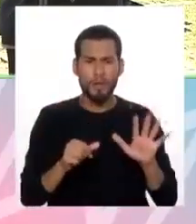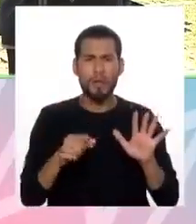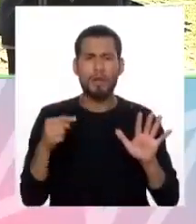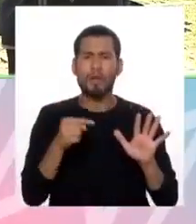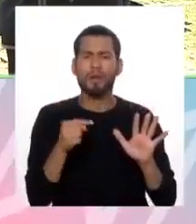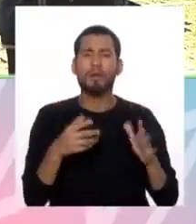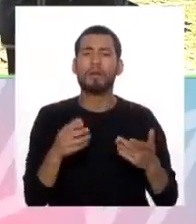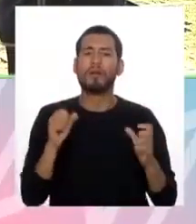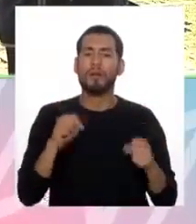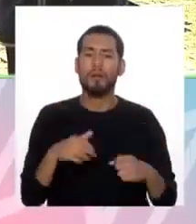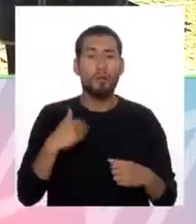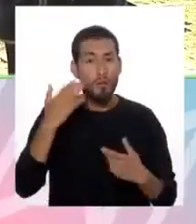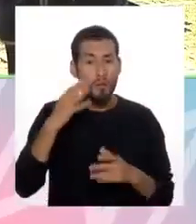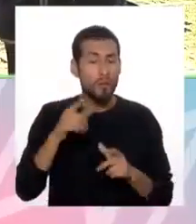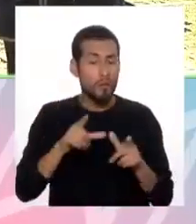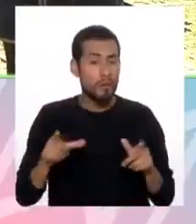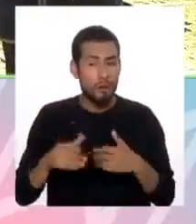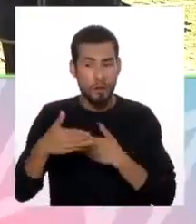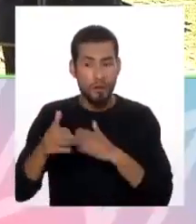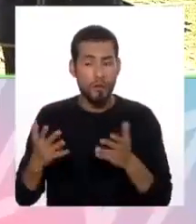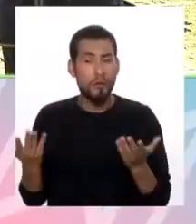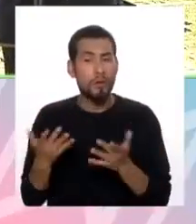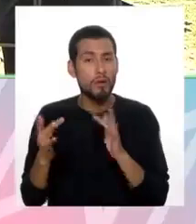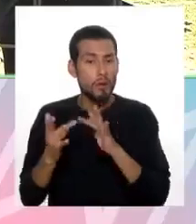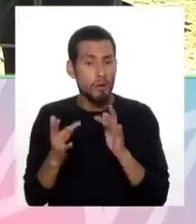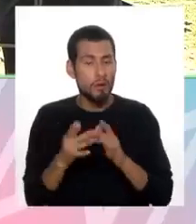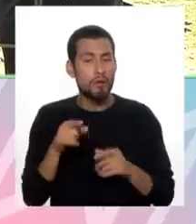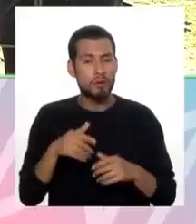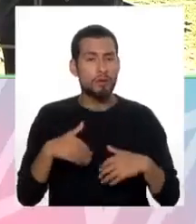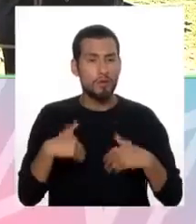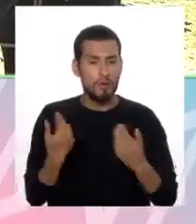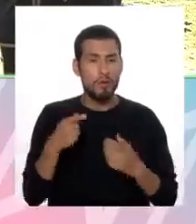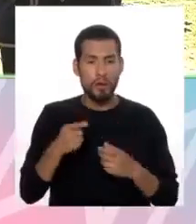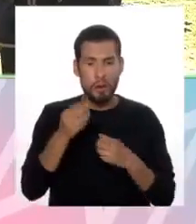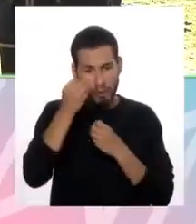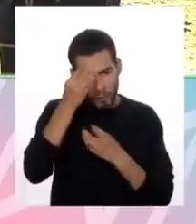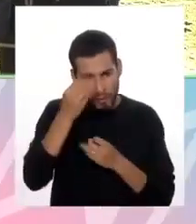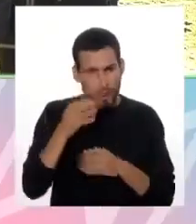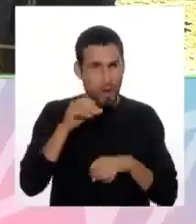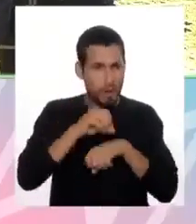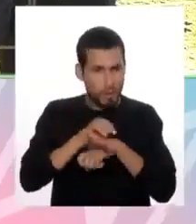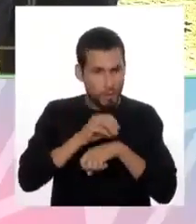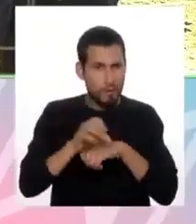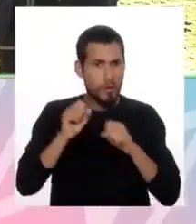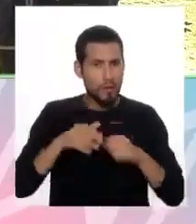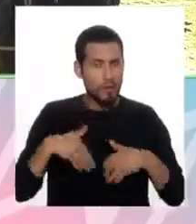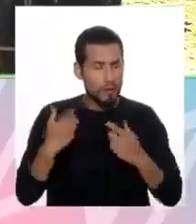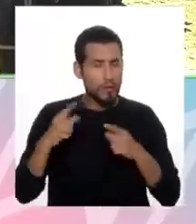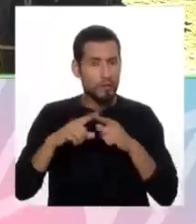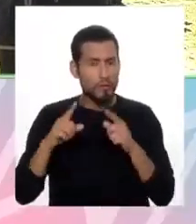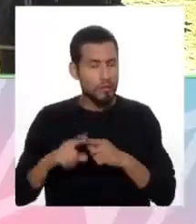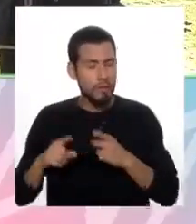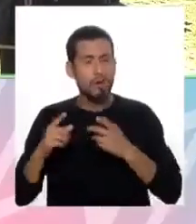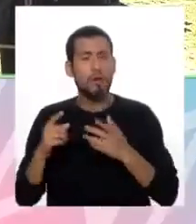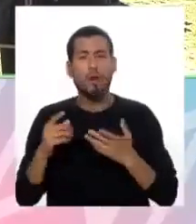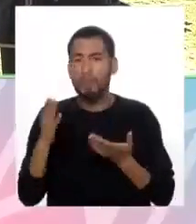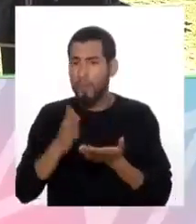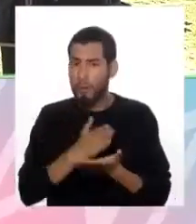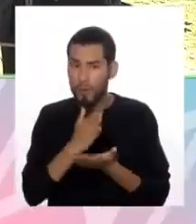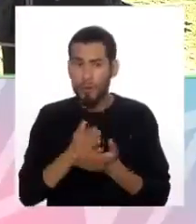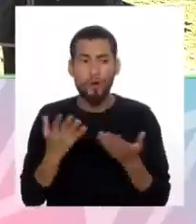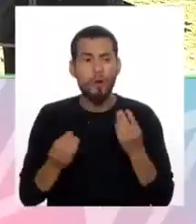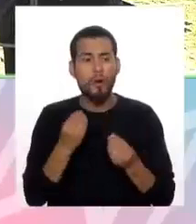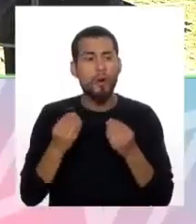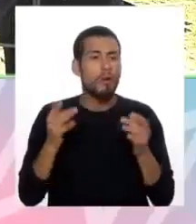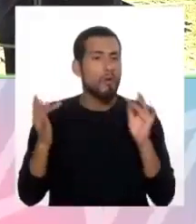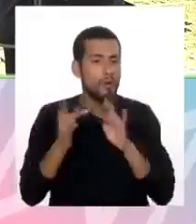saber de repente no sé a qué centro de salud mental me tocaría ir, entonces ahí te informan, te orientan, si tienen algún problema también, el que quieran saber cómo